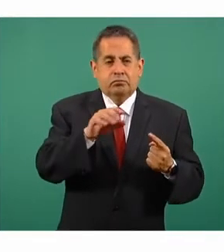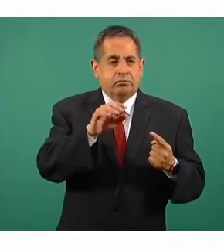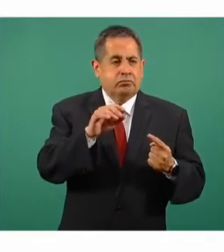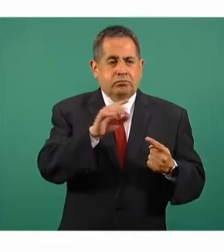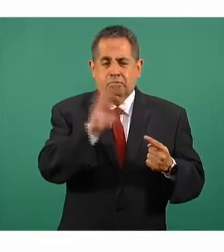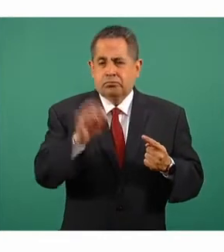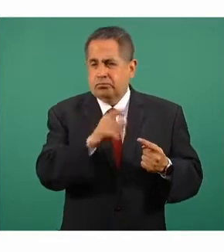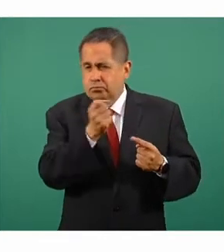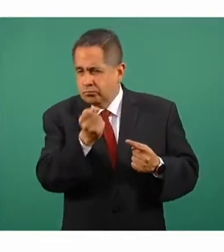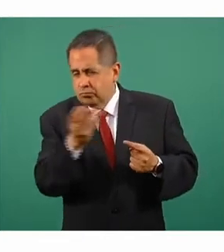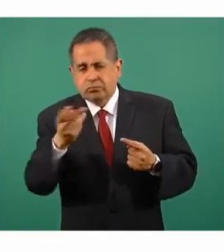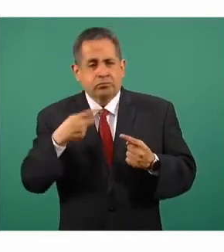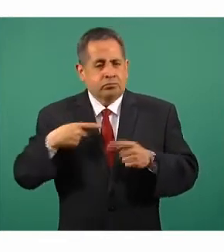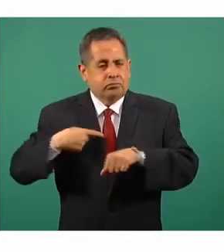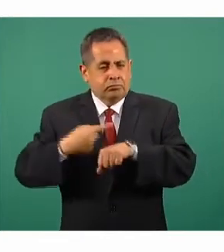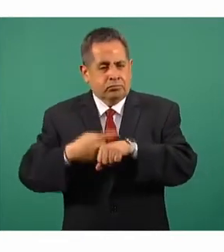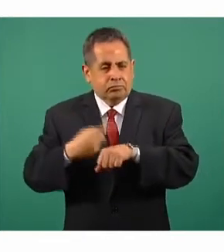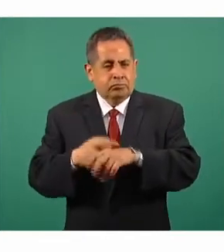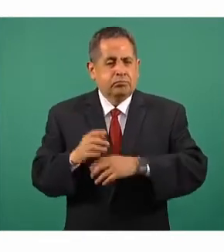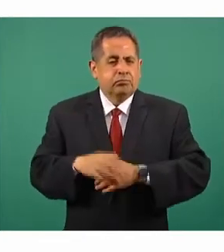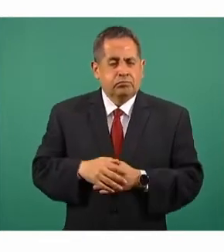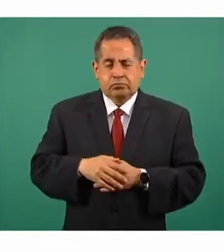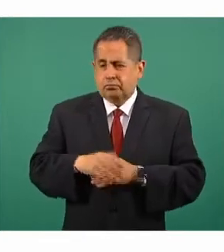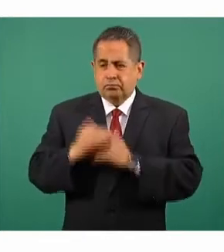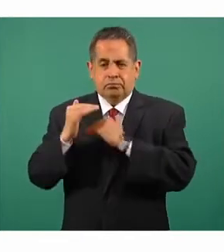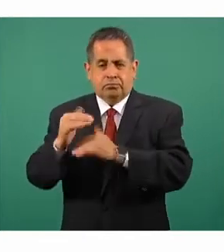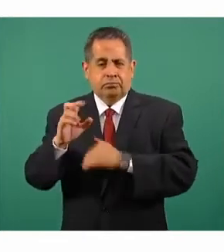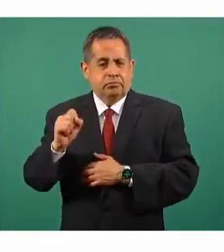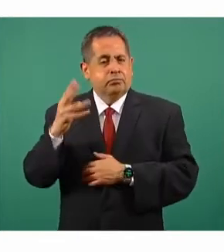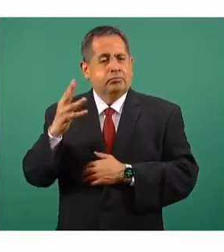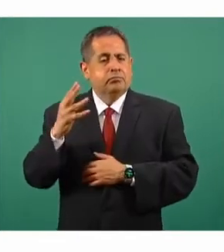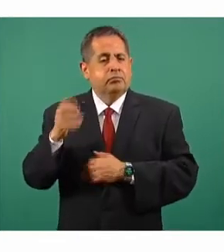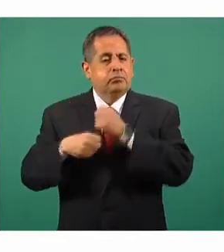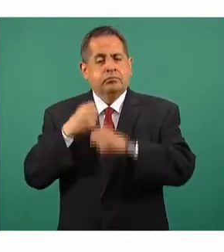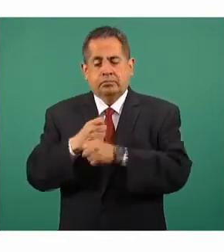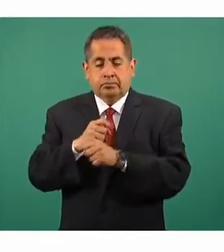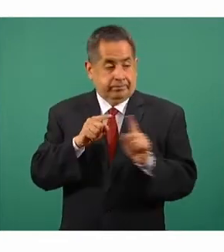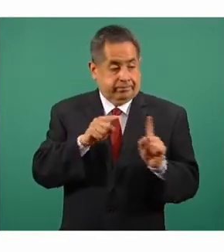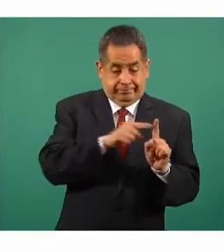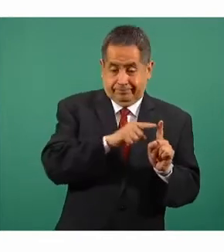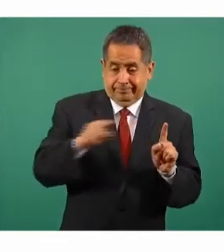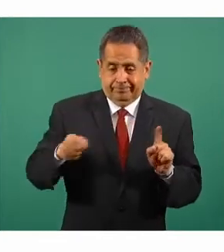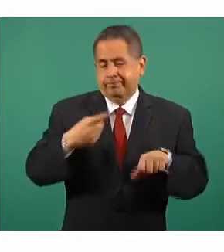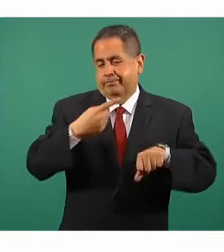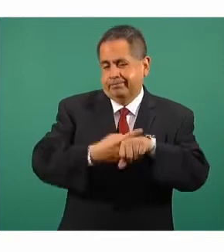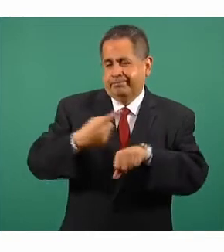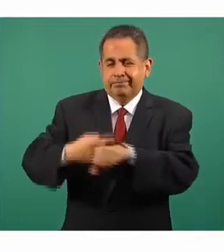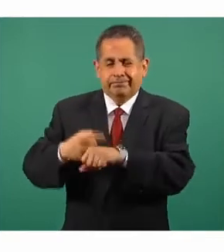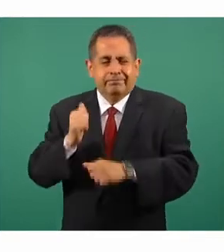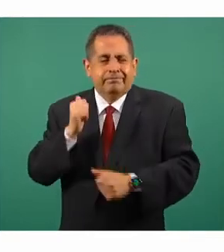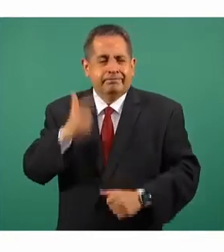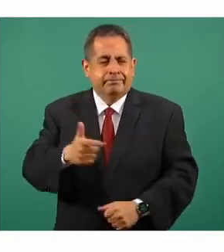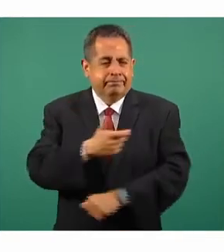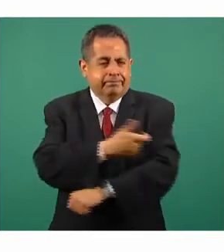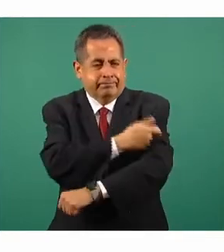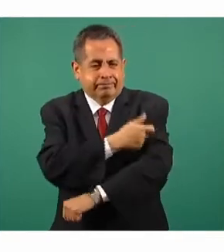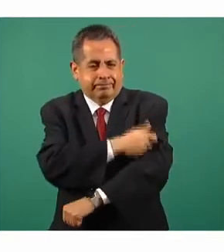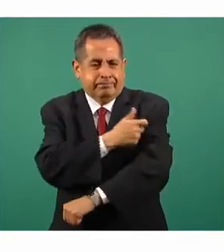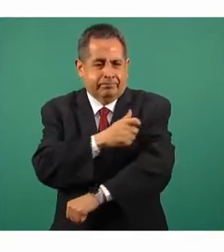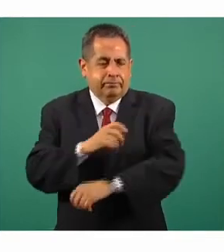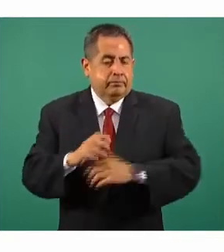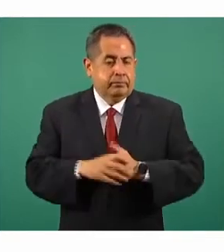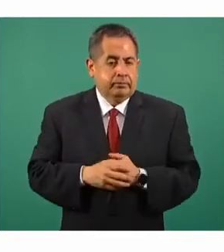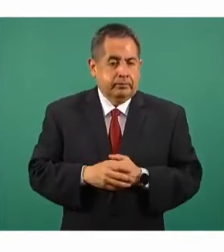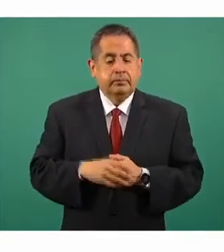años y la edad máxima es de 64 años. Luego, el estado actual de los casos, seis